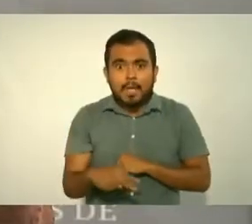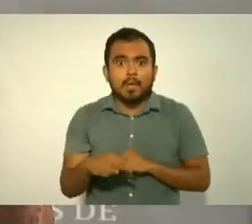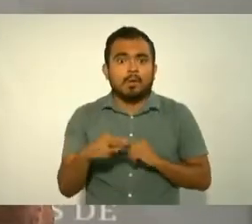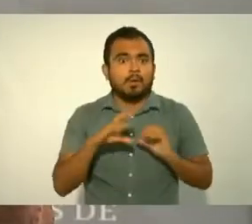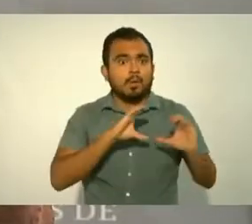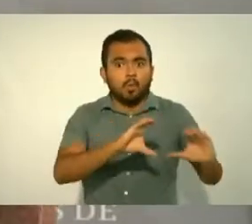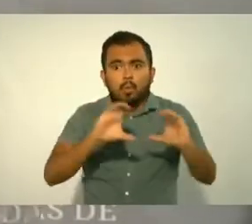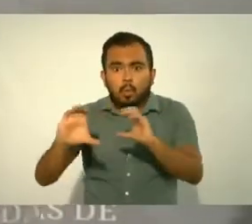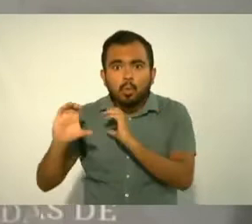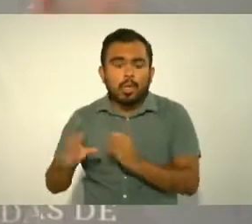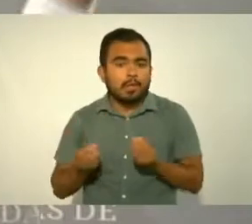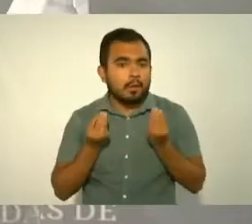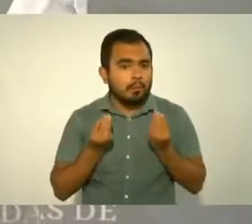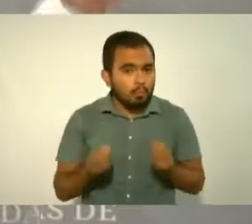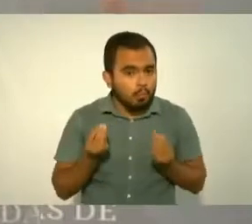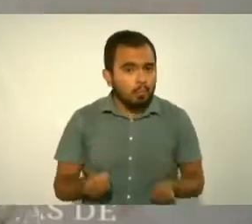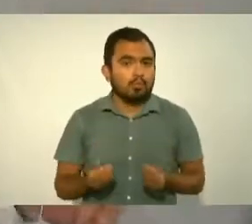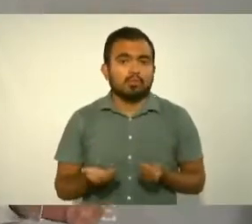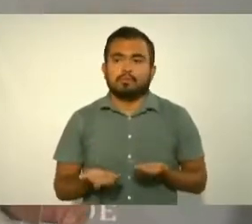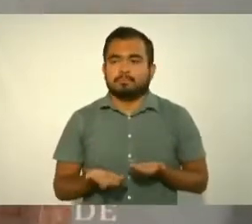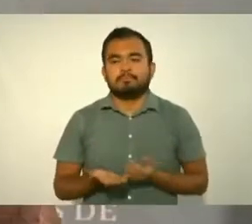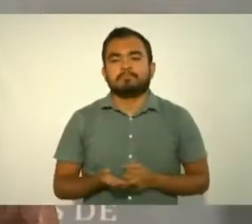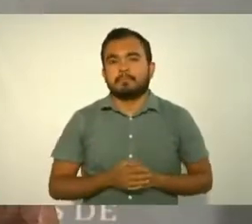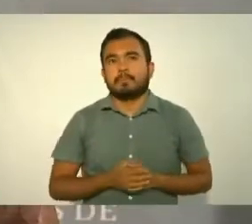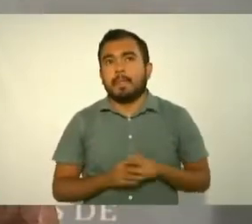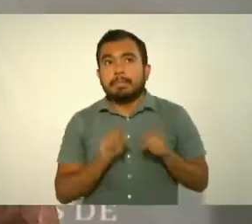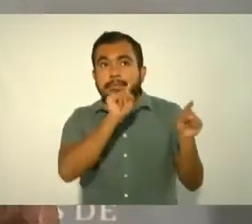En otros países